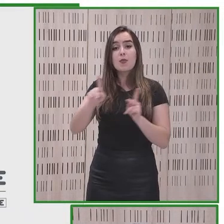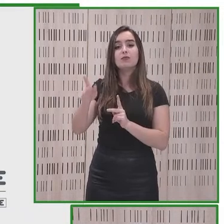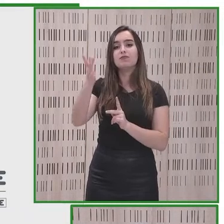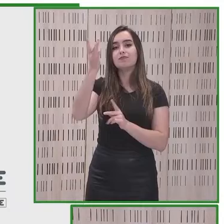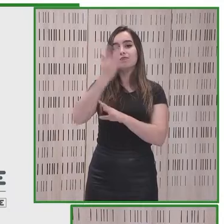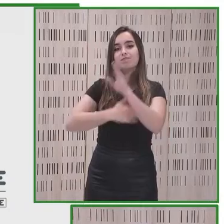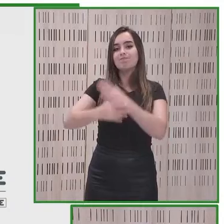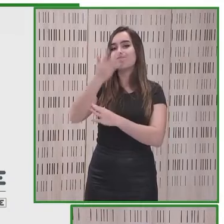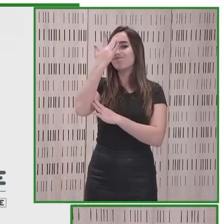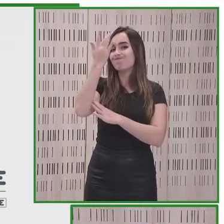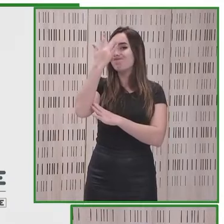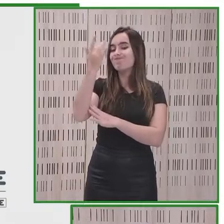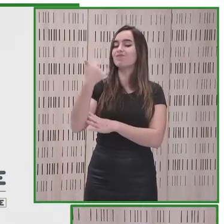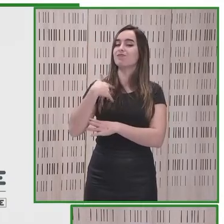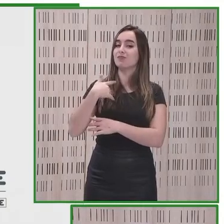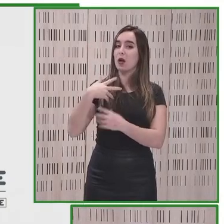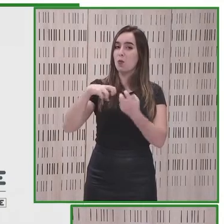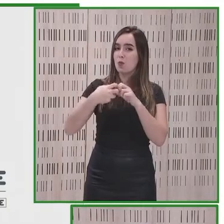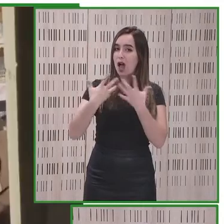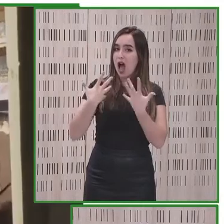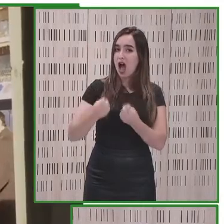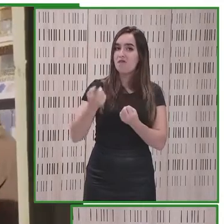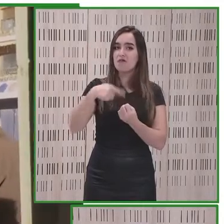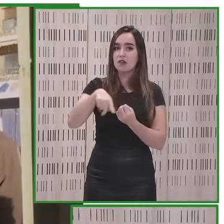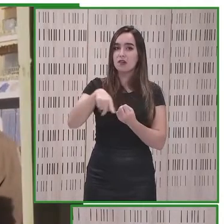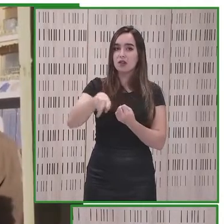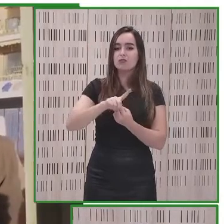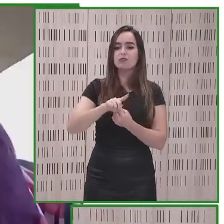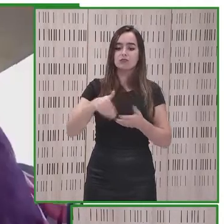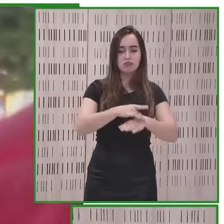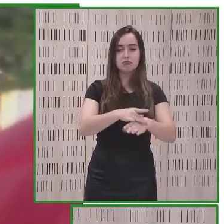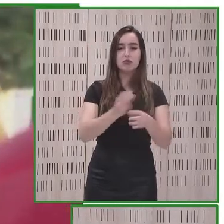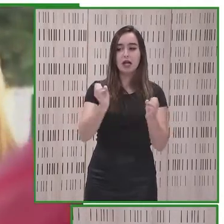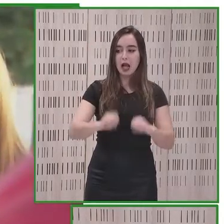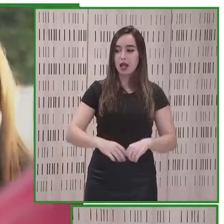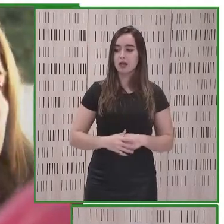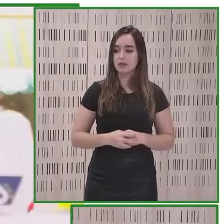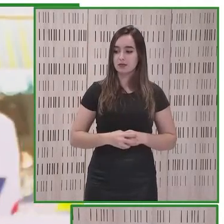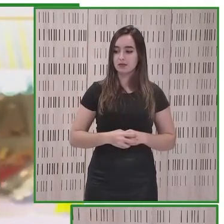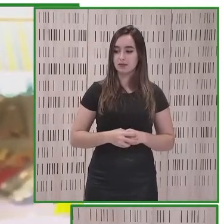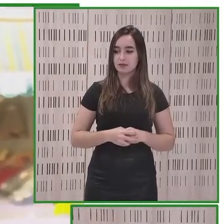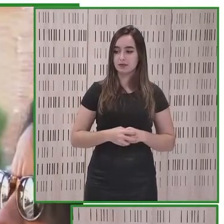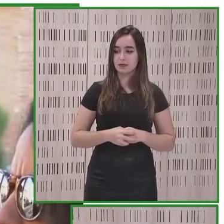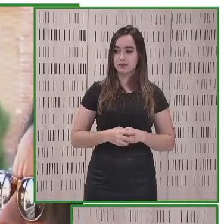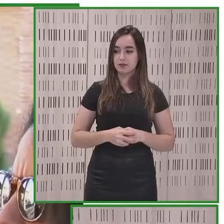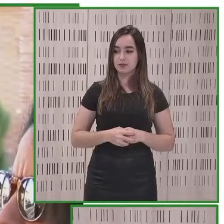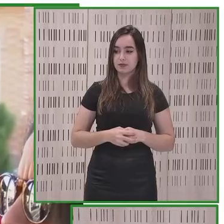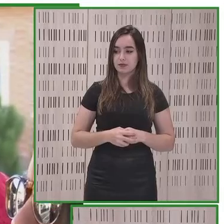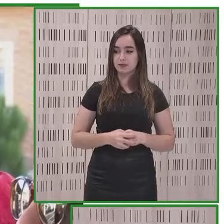camino que hago y es que darle muy bien dado